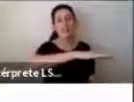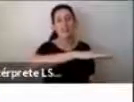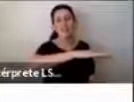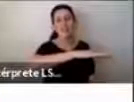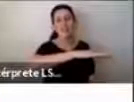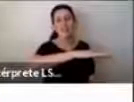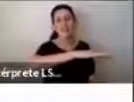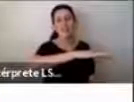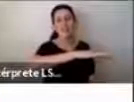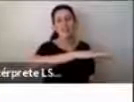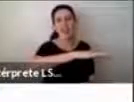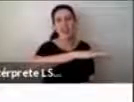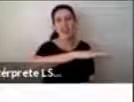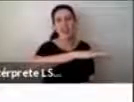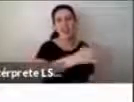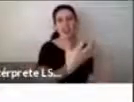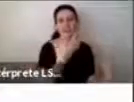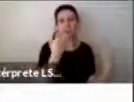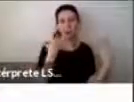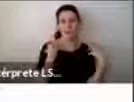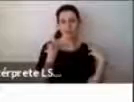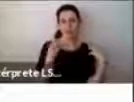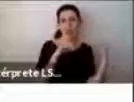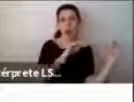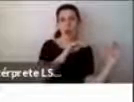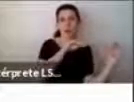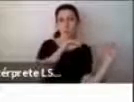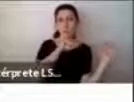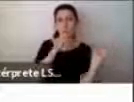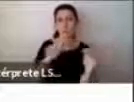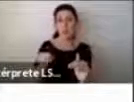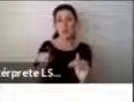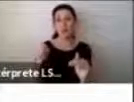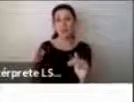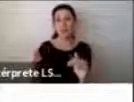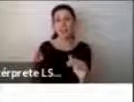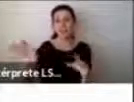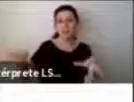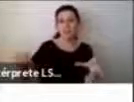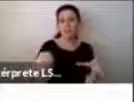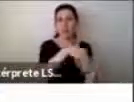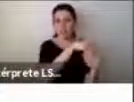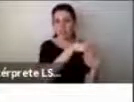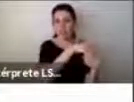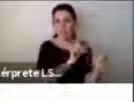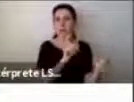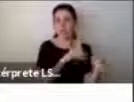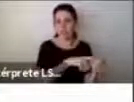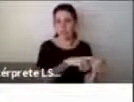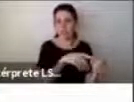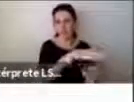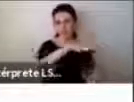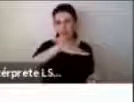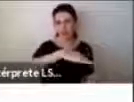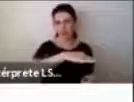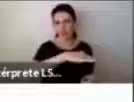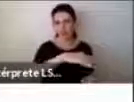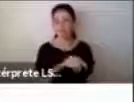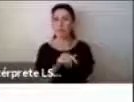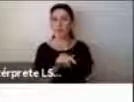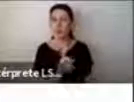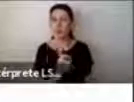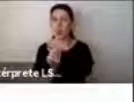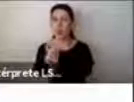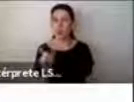a entregar los apoyos para que esa persona pueda integrarse y participar de la sociedad. Eso es lo central. Y por eso entender los conceptos